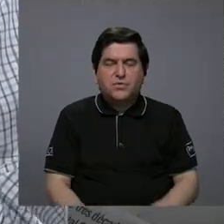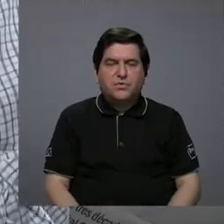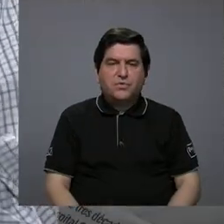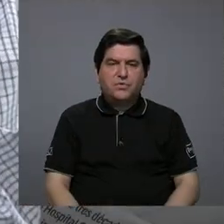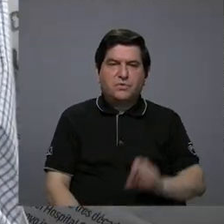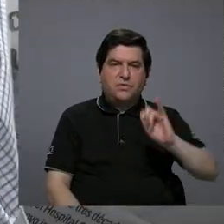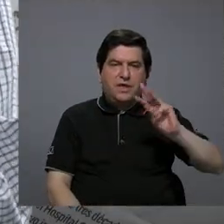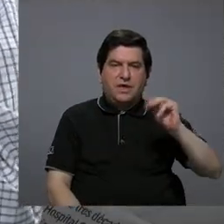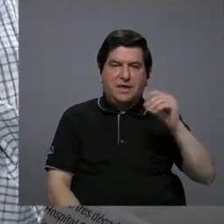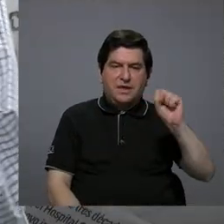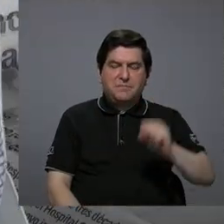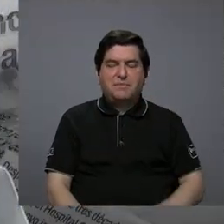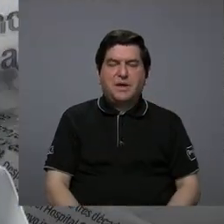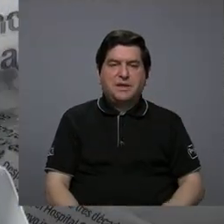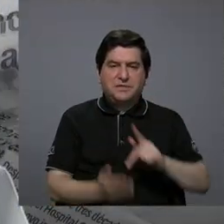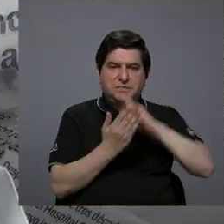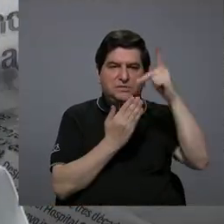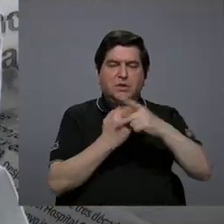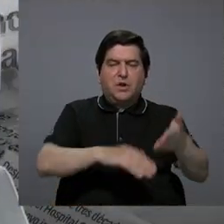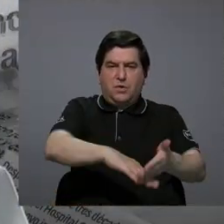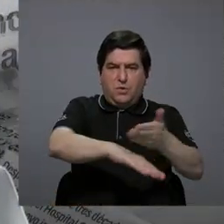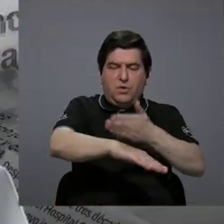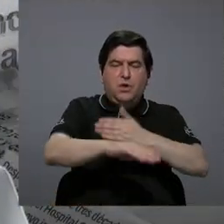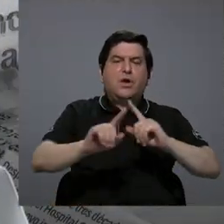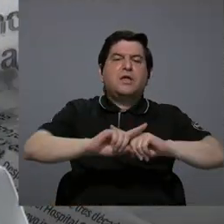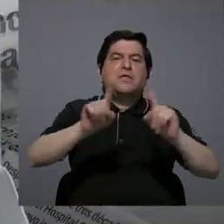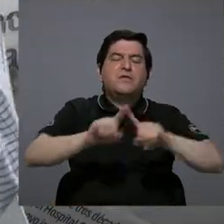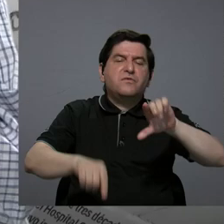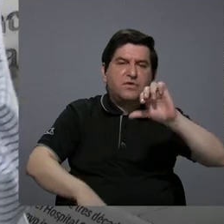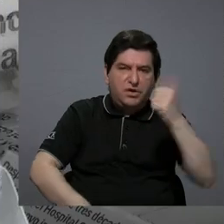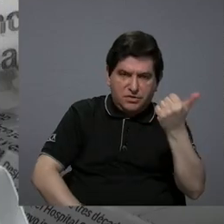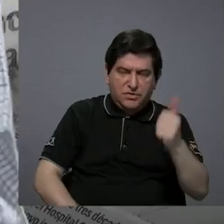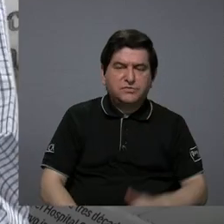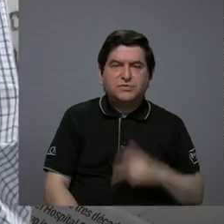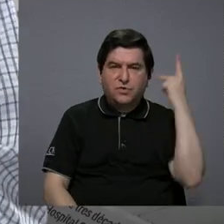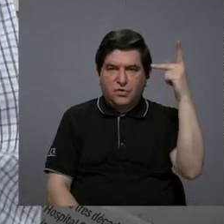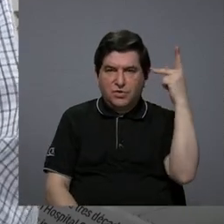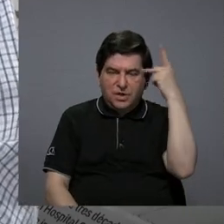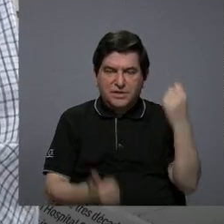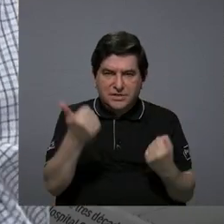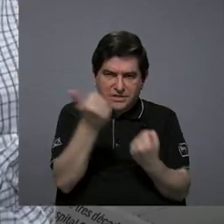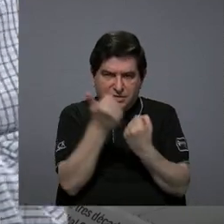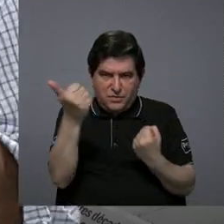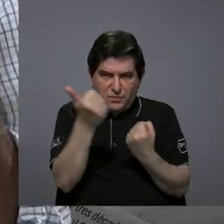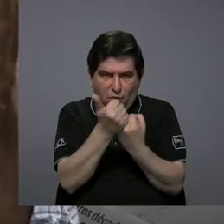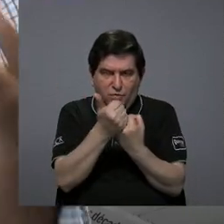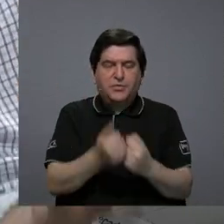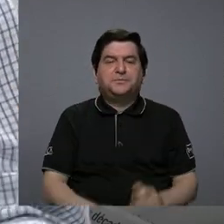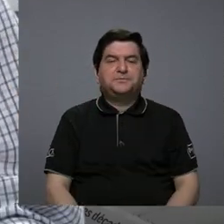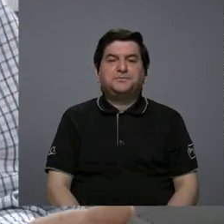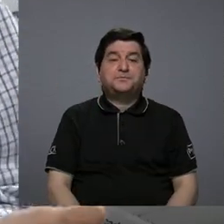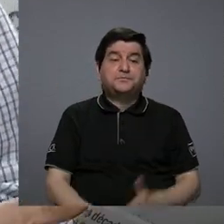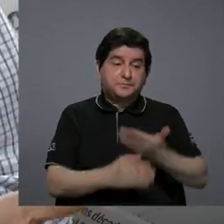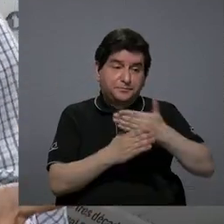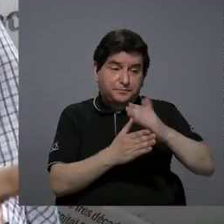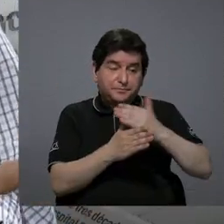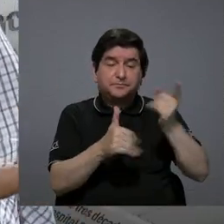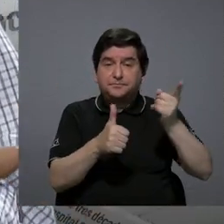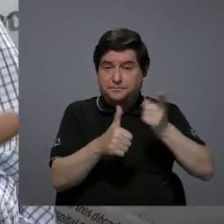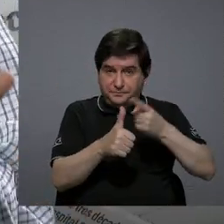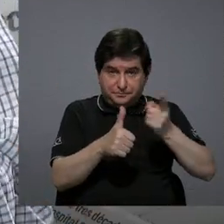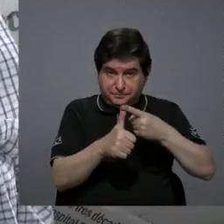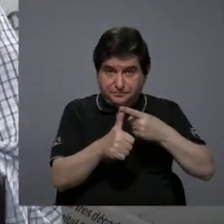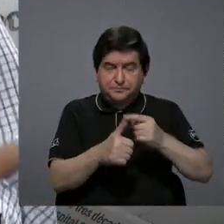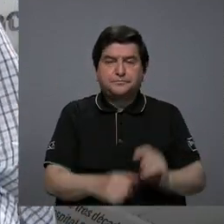IMAS en el programa de Avancemos y otras muchas políticas de apoyo, ¿verdad? Si la distribución primaria